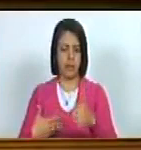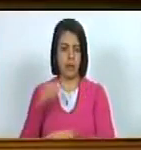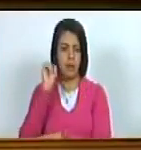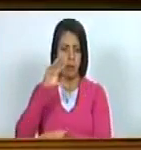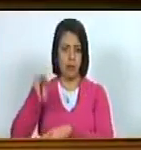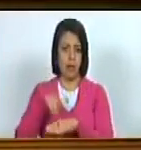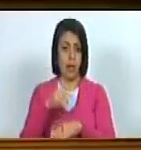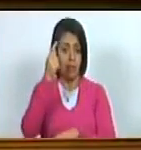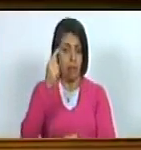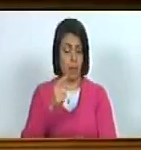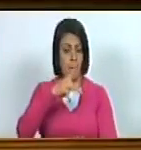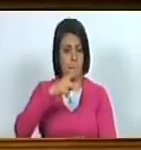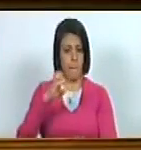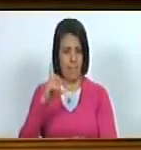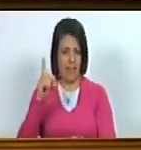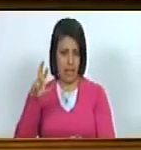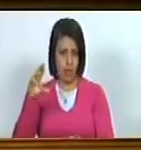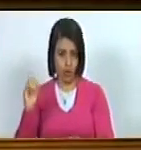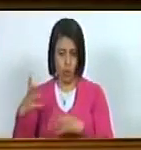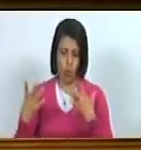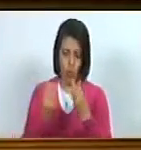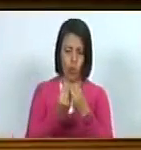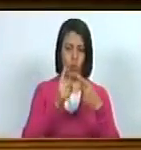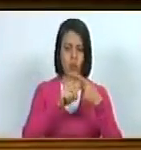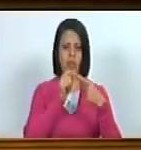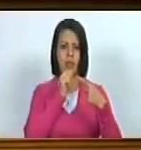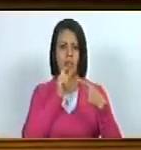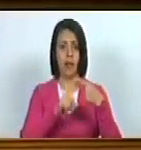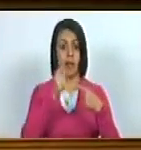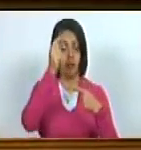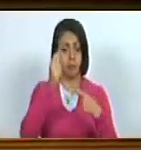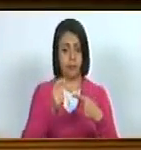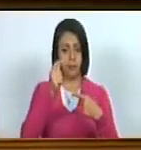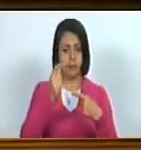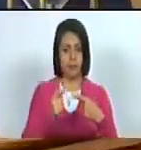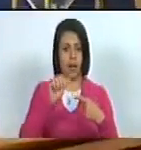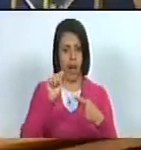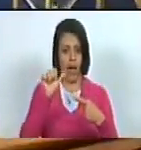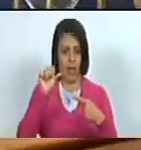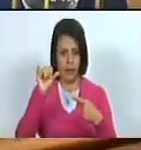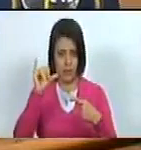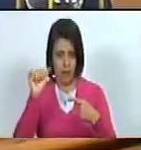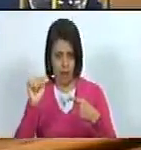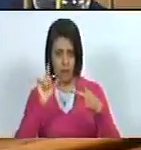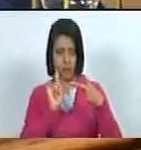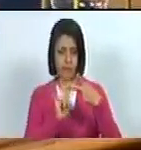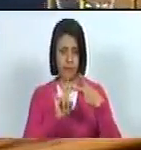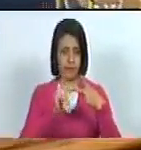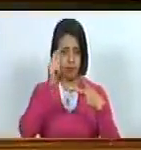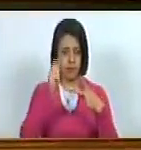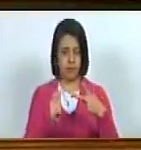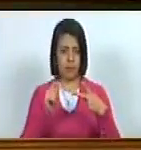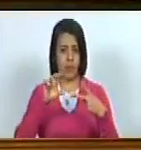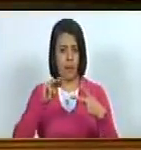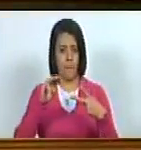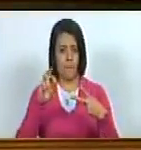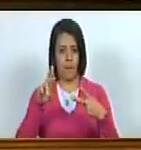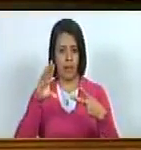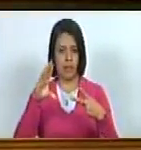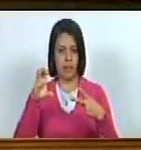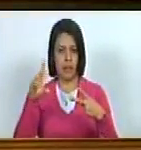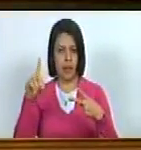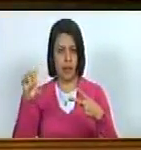asamblea nacional diputado Pedro Infante que estará conformada por la diputada Asia Villegas la diputada Mercedes